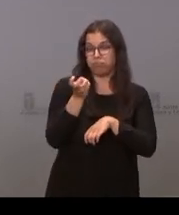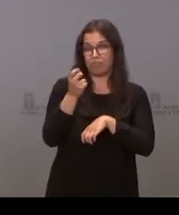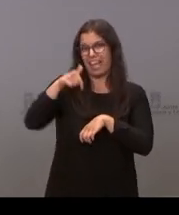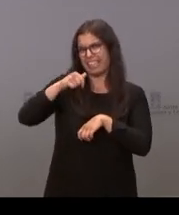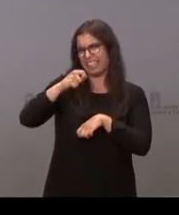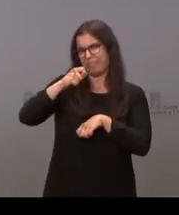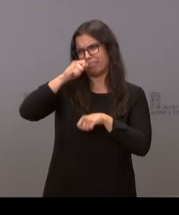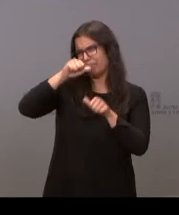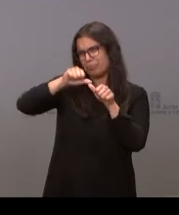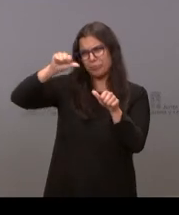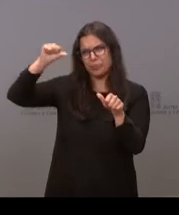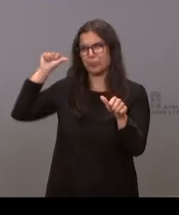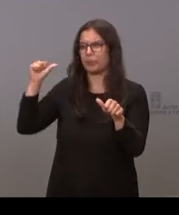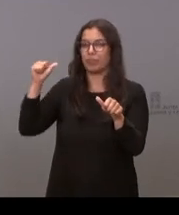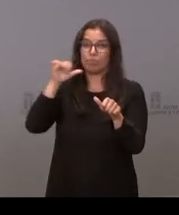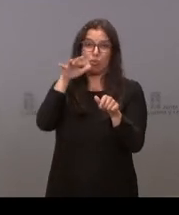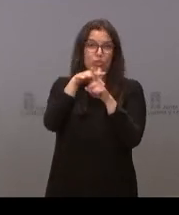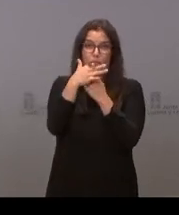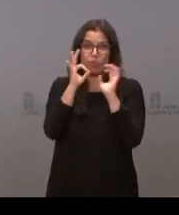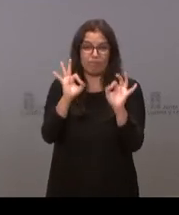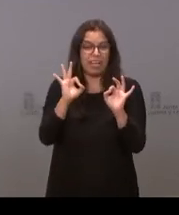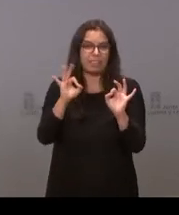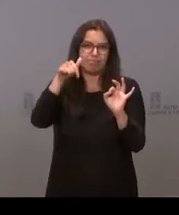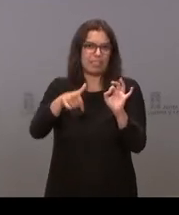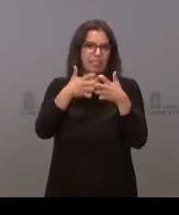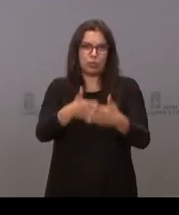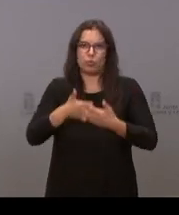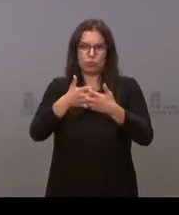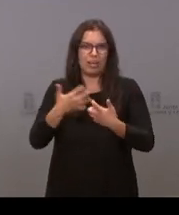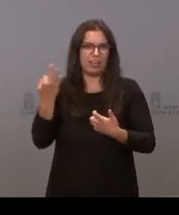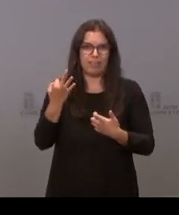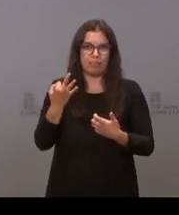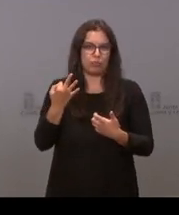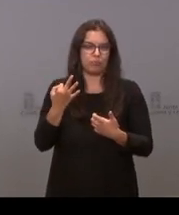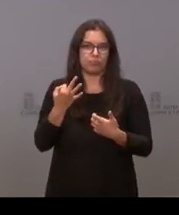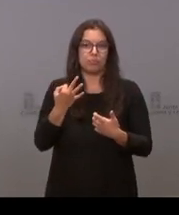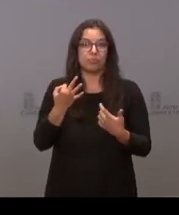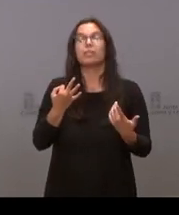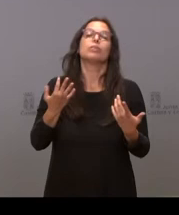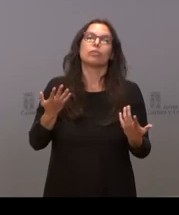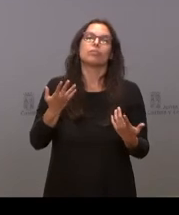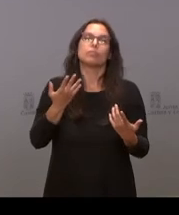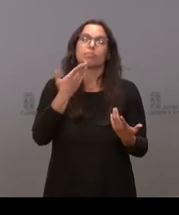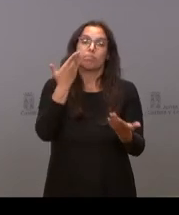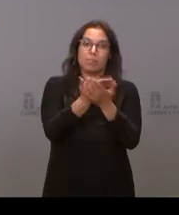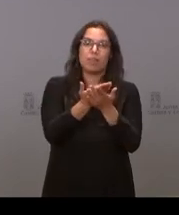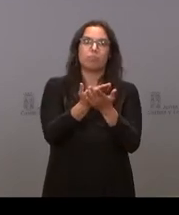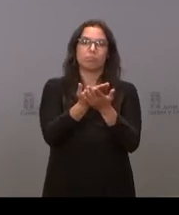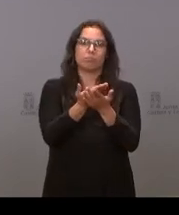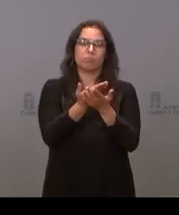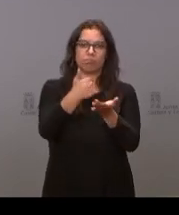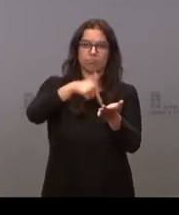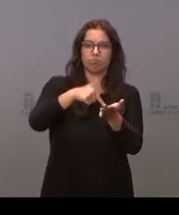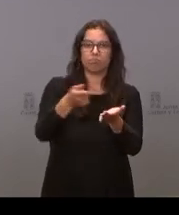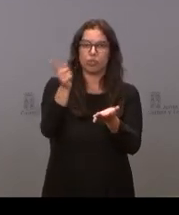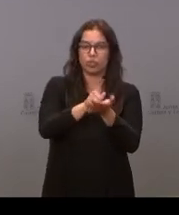cambio de circunstancias, tenemos que luchar entre todos. Y le vuelvo a reclamar al Gobierno de